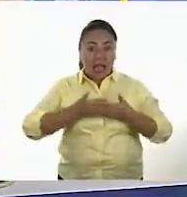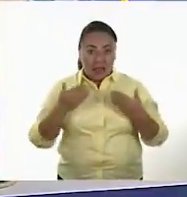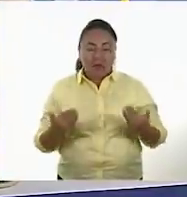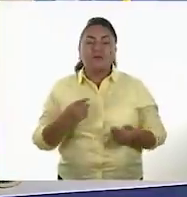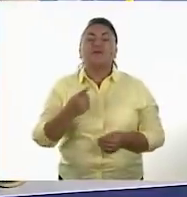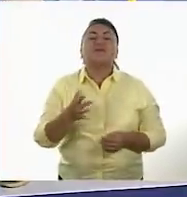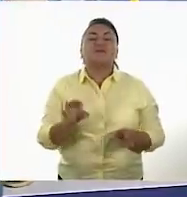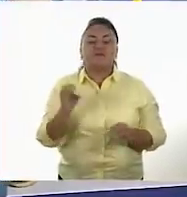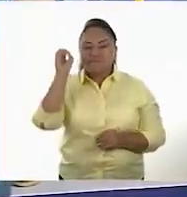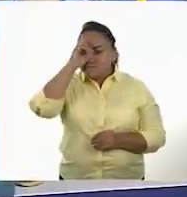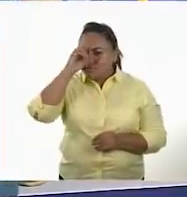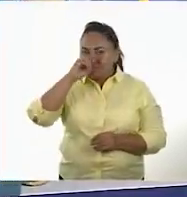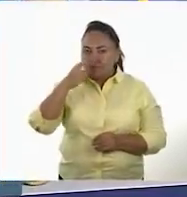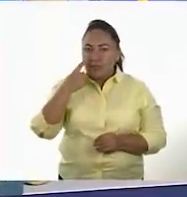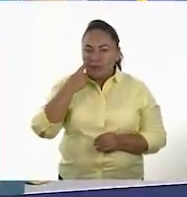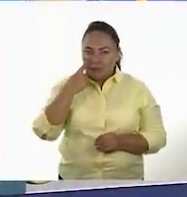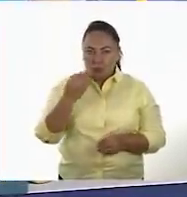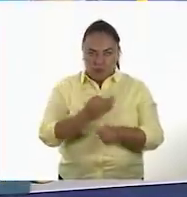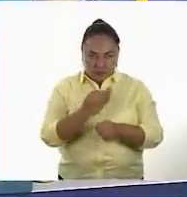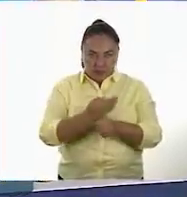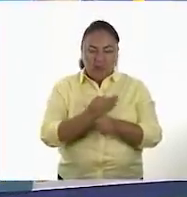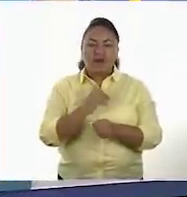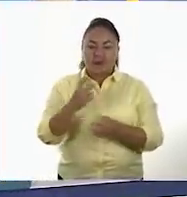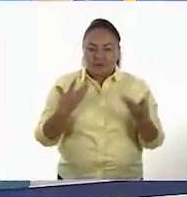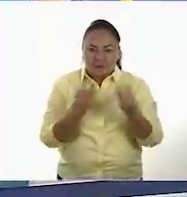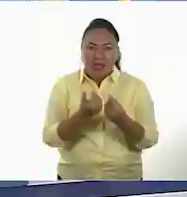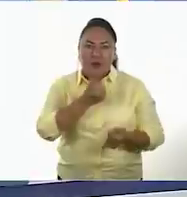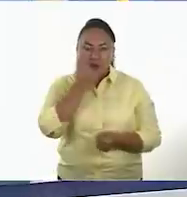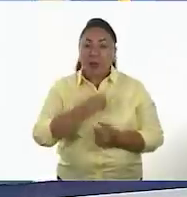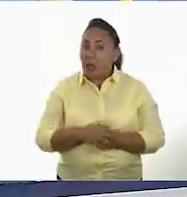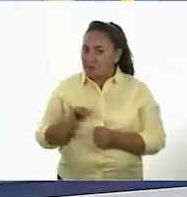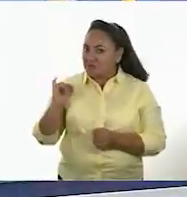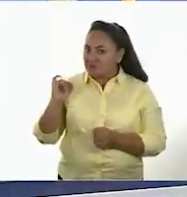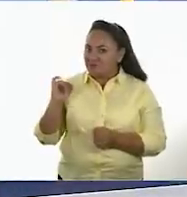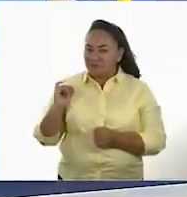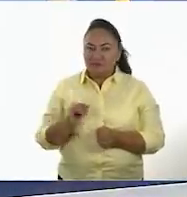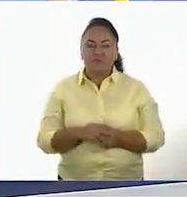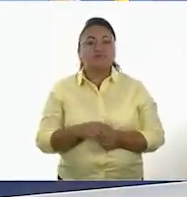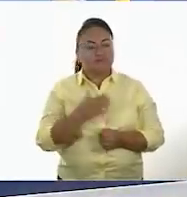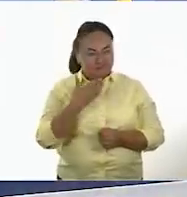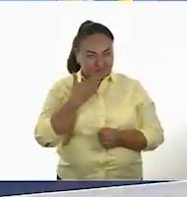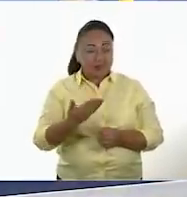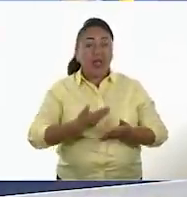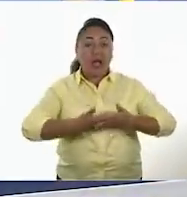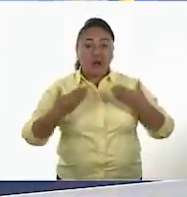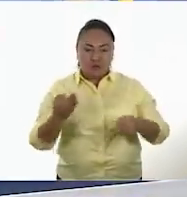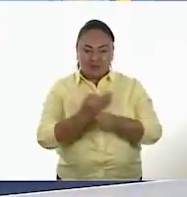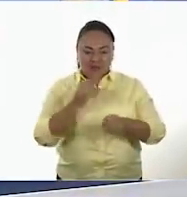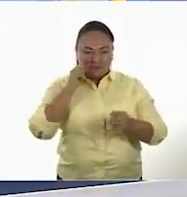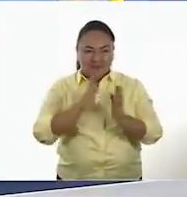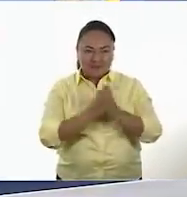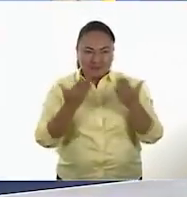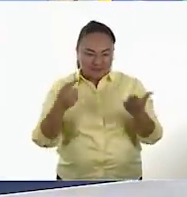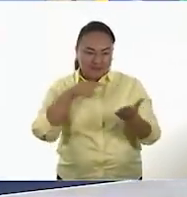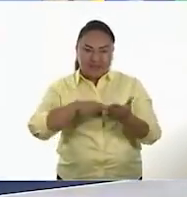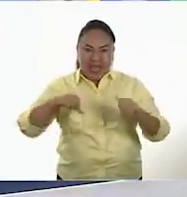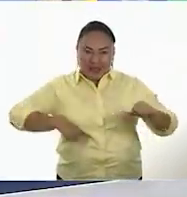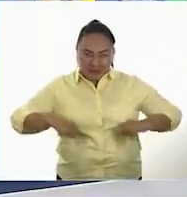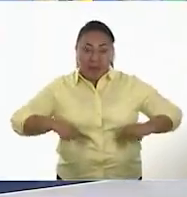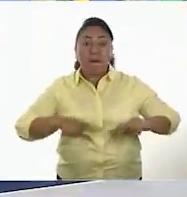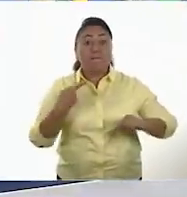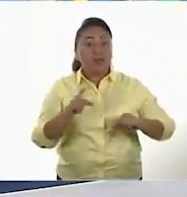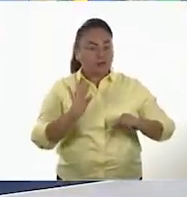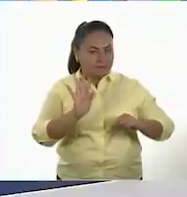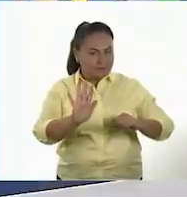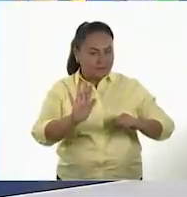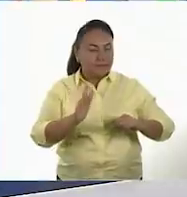una actividad con los alumnos? Ah, perfecto. ¿Sí? ¿Sí? ¿Qué te parece? Vamos a realizar una actividad, pero antes